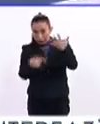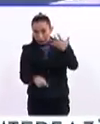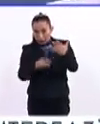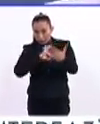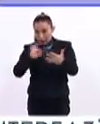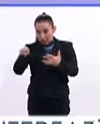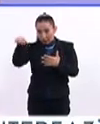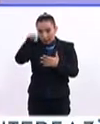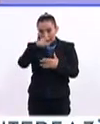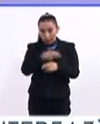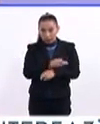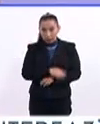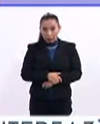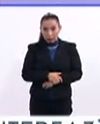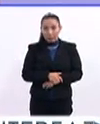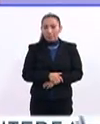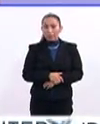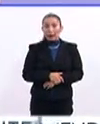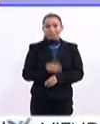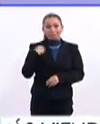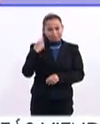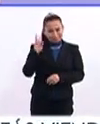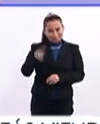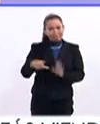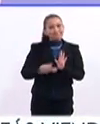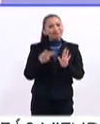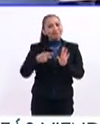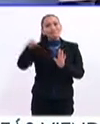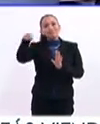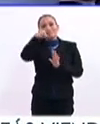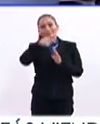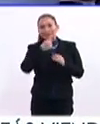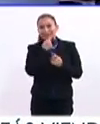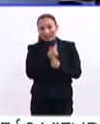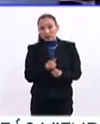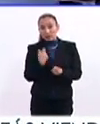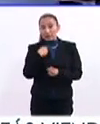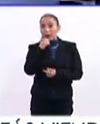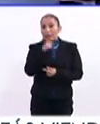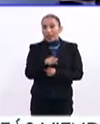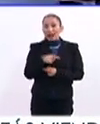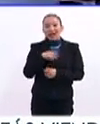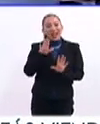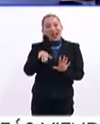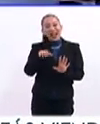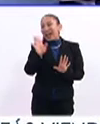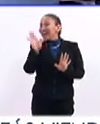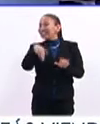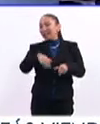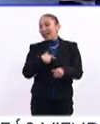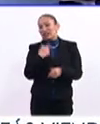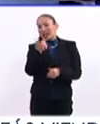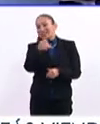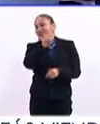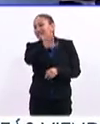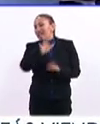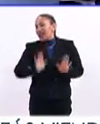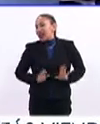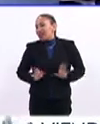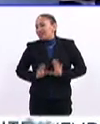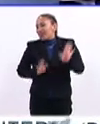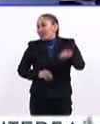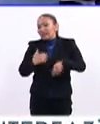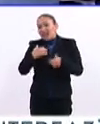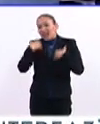que nos acabas de comentar suceda? Muy común y también lo más común es lo que tú dices, ¿no? ¡Ay, están creciendo! ¡Ay, son sus cosas! Hay